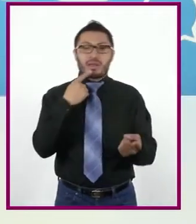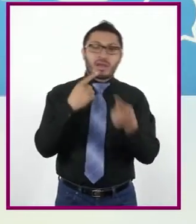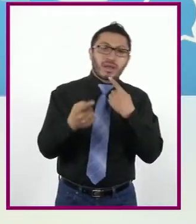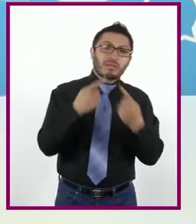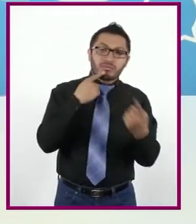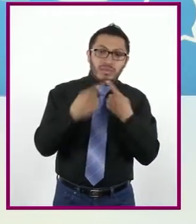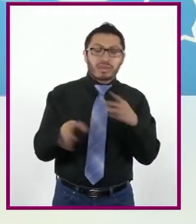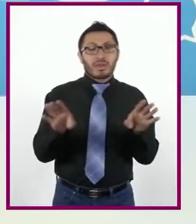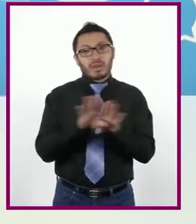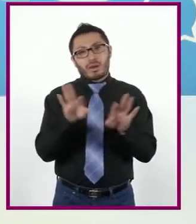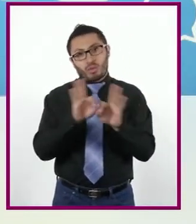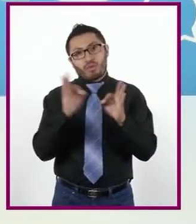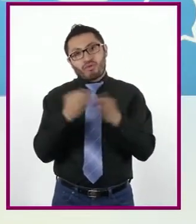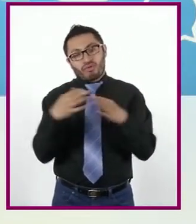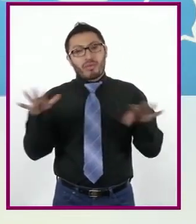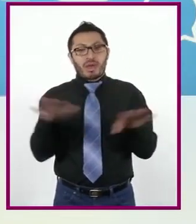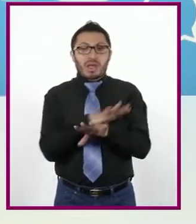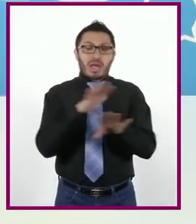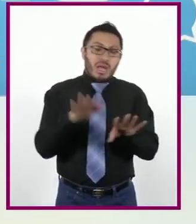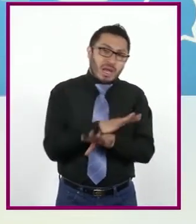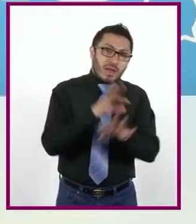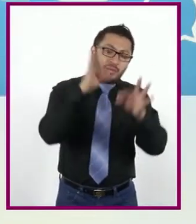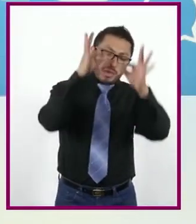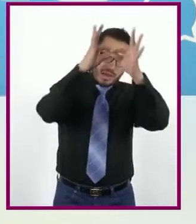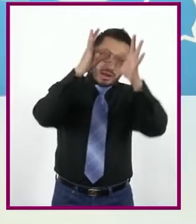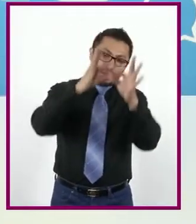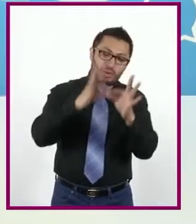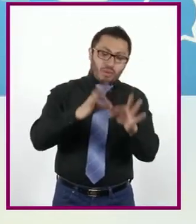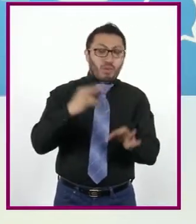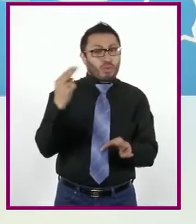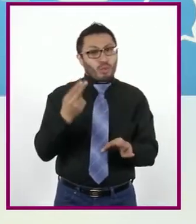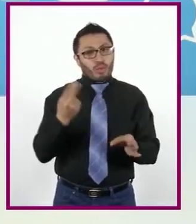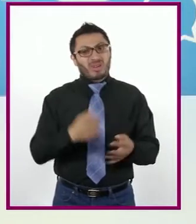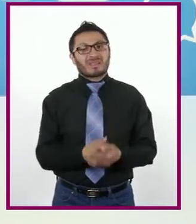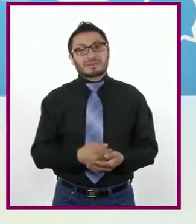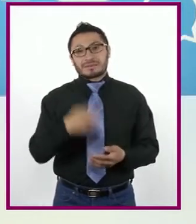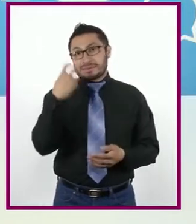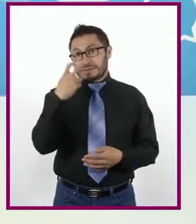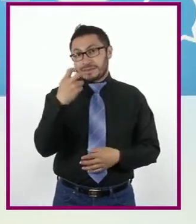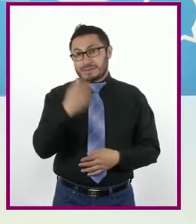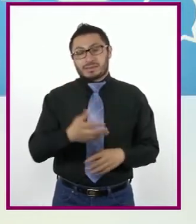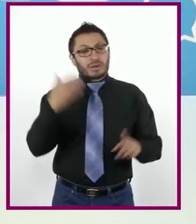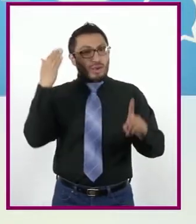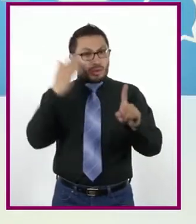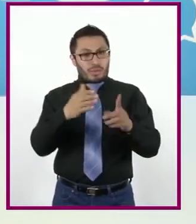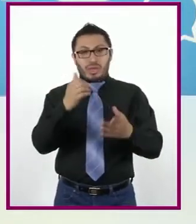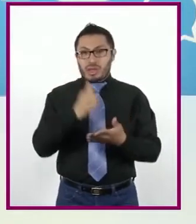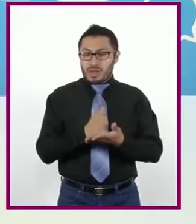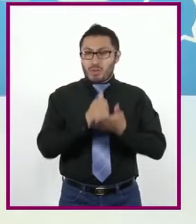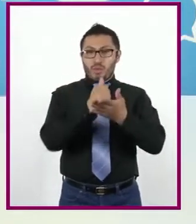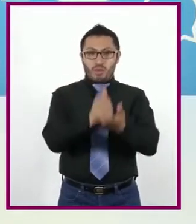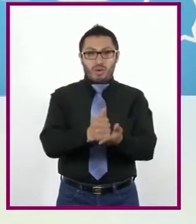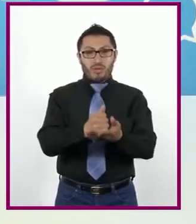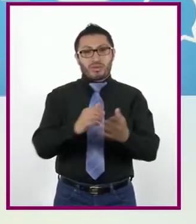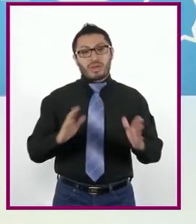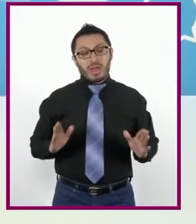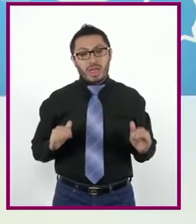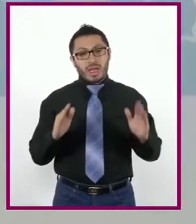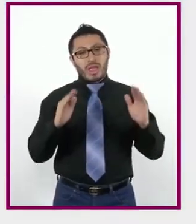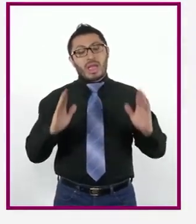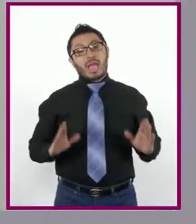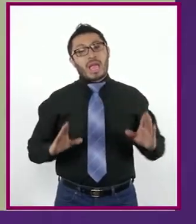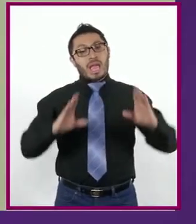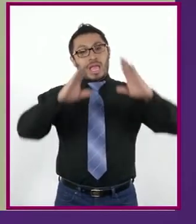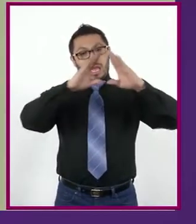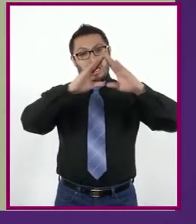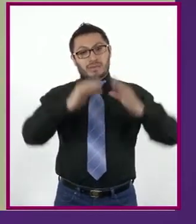qué manera ha cambiado la satisfacción de sus necesidades. Para ello, pueden ayudarse de la pirámide de Maslow.